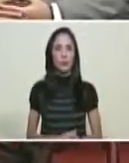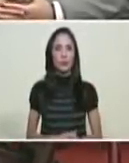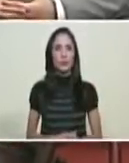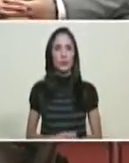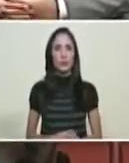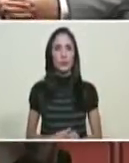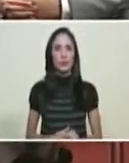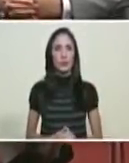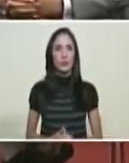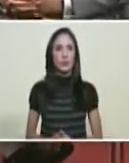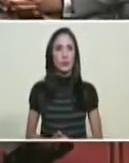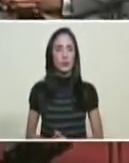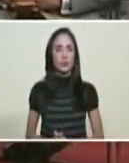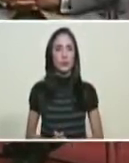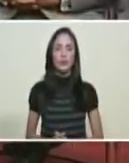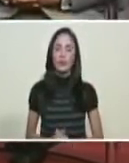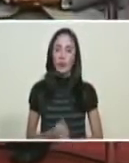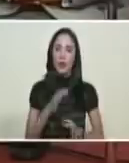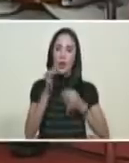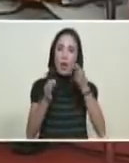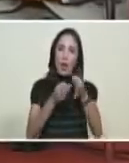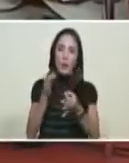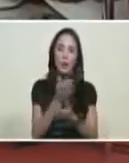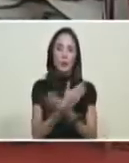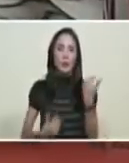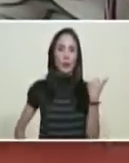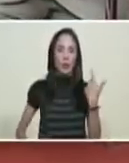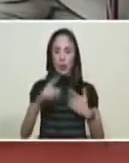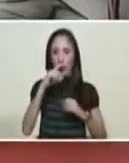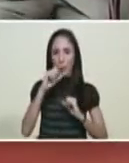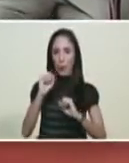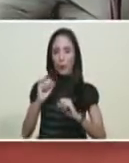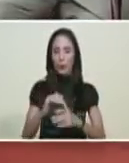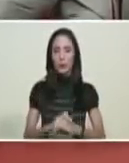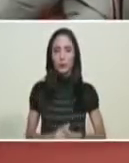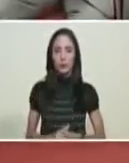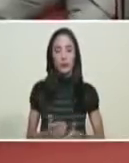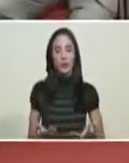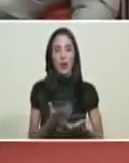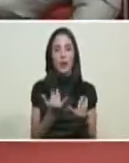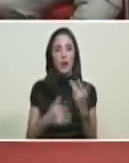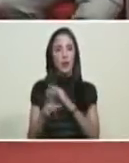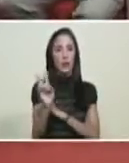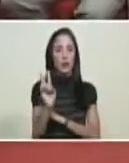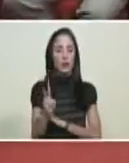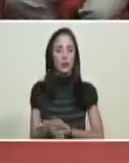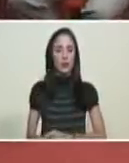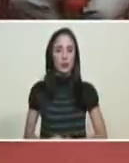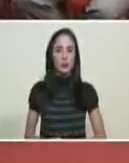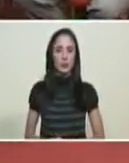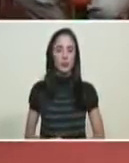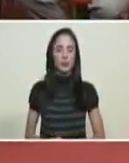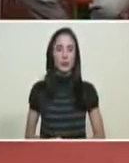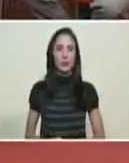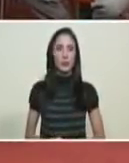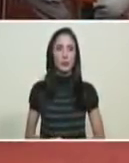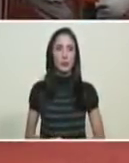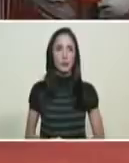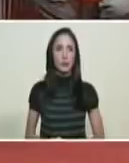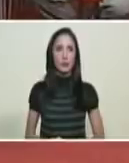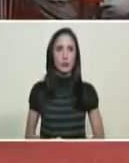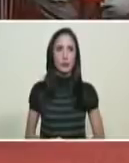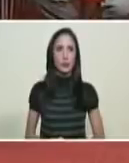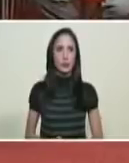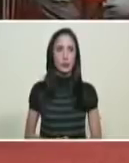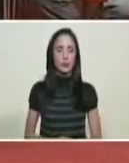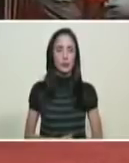A continuación, palabras del ciudadano Nicolás Maduro Moros, presidente constitucional de la República Bolivariana